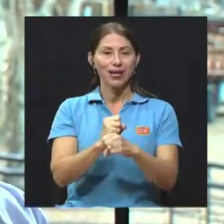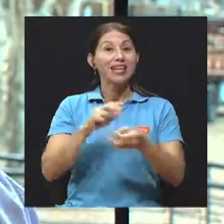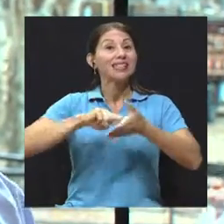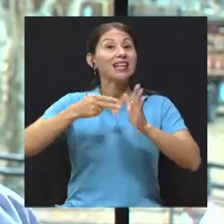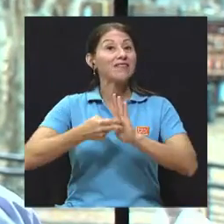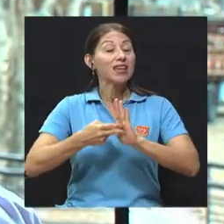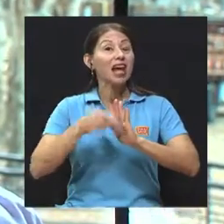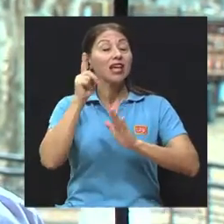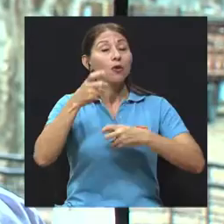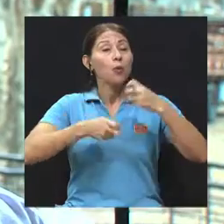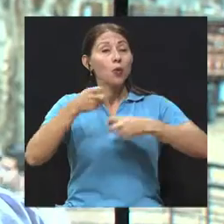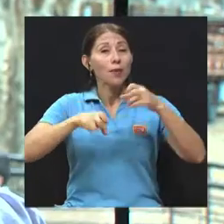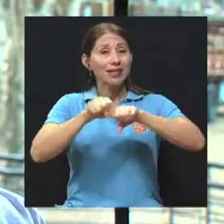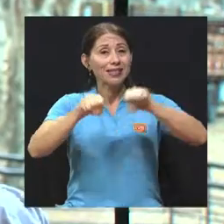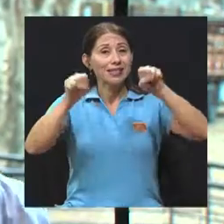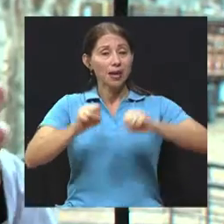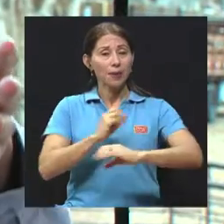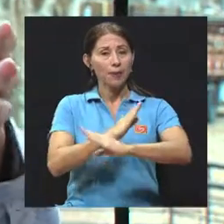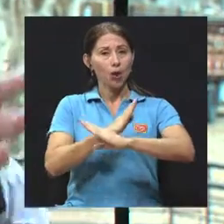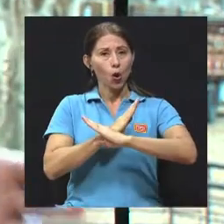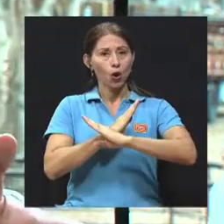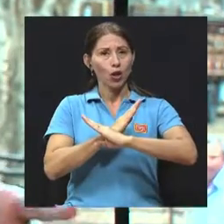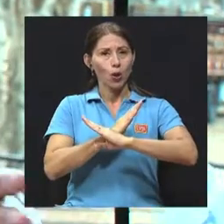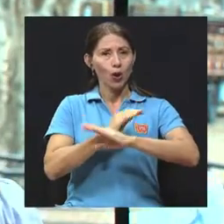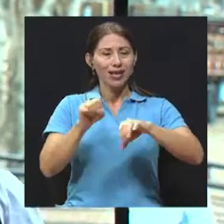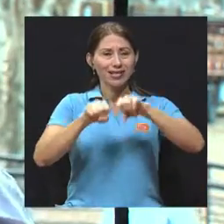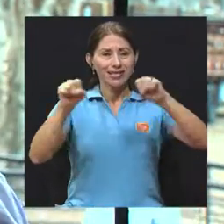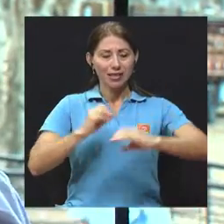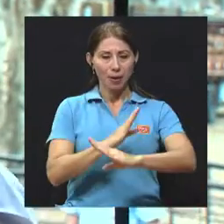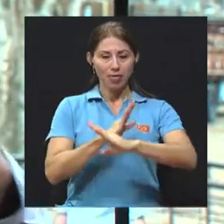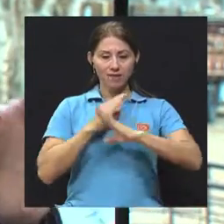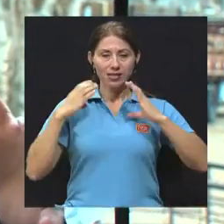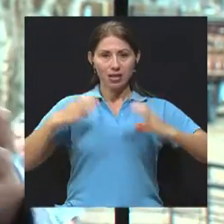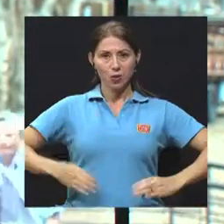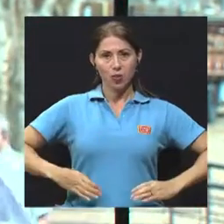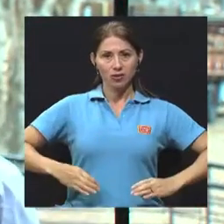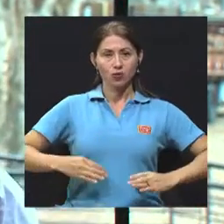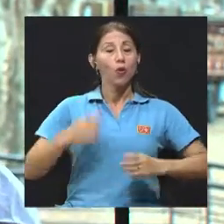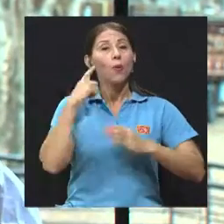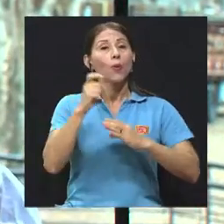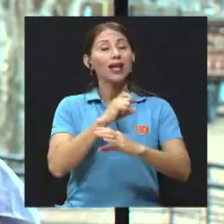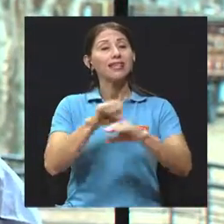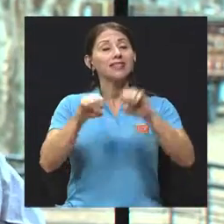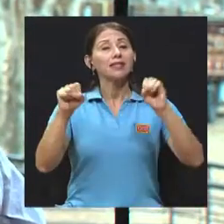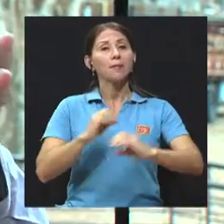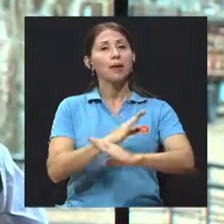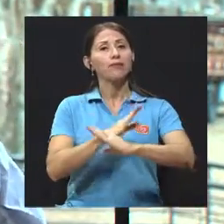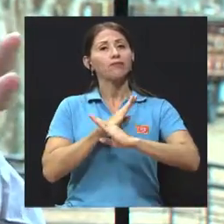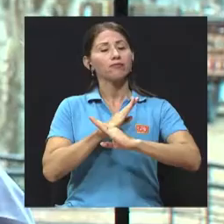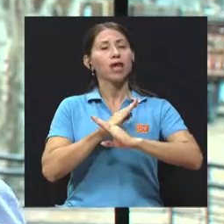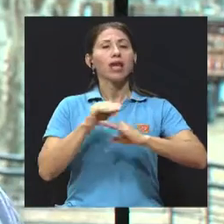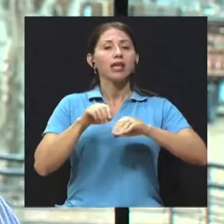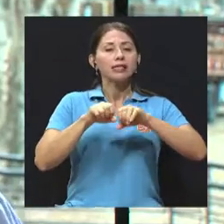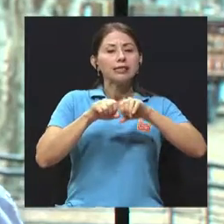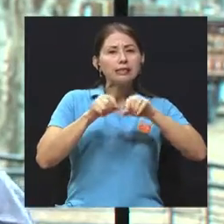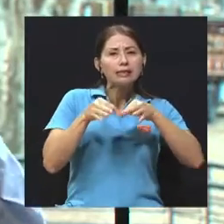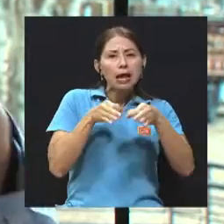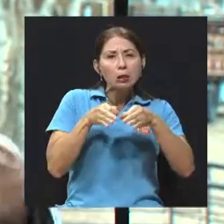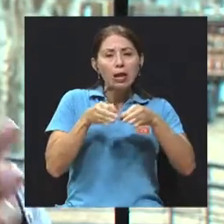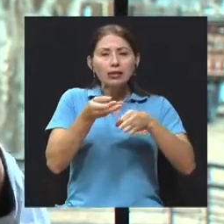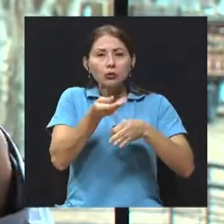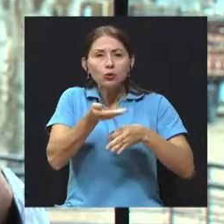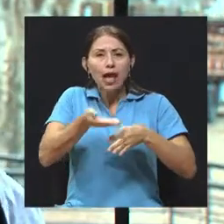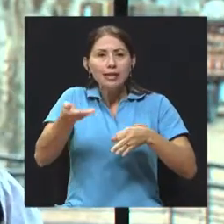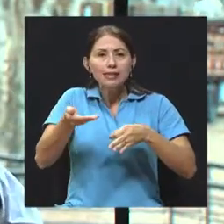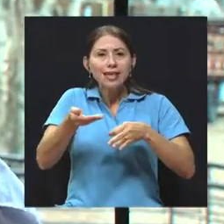en el sistema de defensas. El sistema inmunológico son células y unas sustancias, principalmente unas llamadas anticuerpos, que